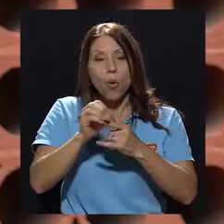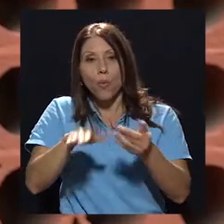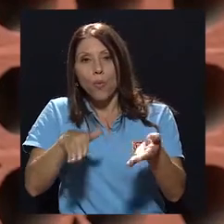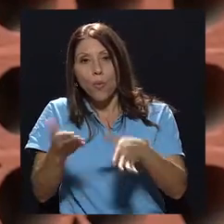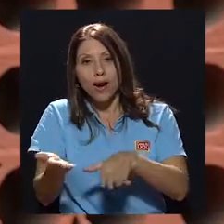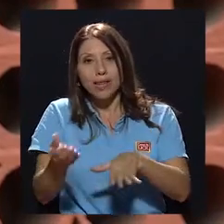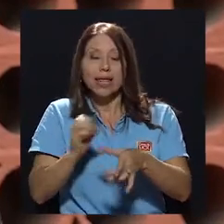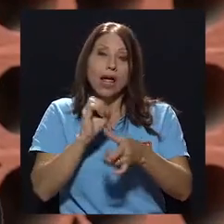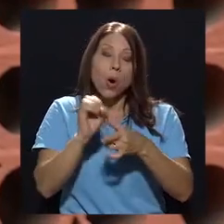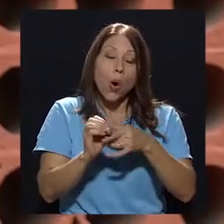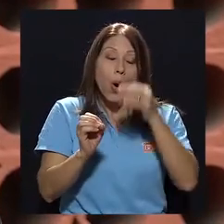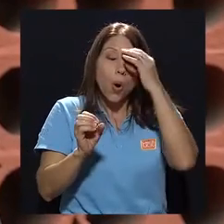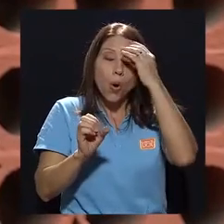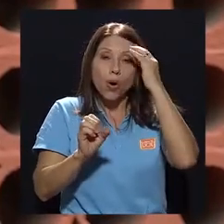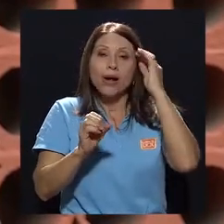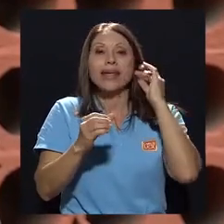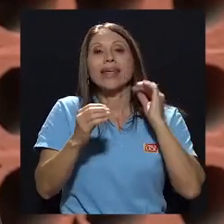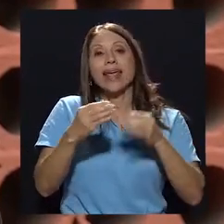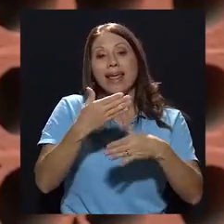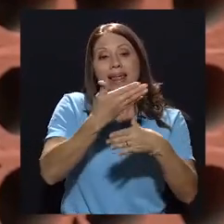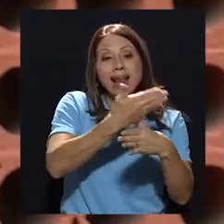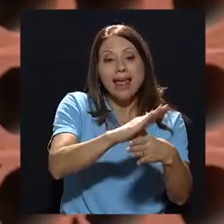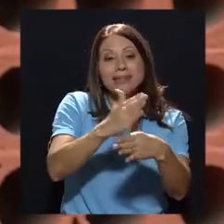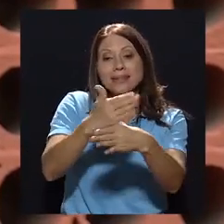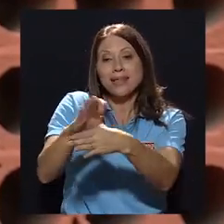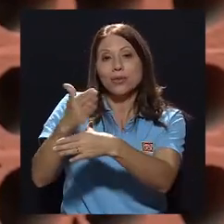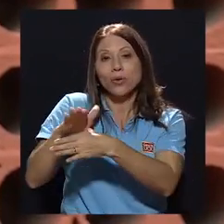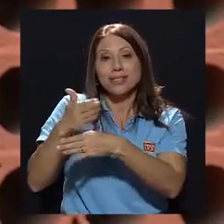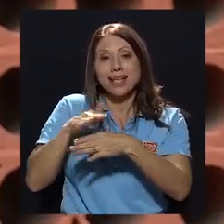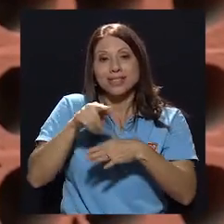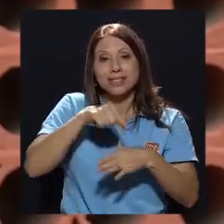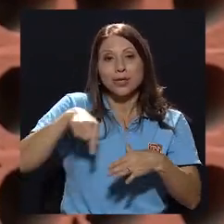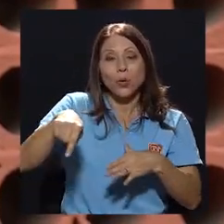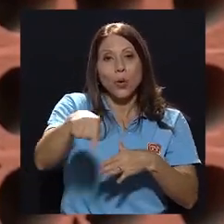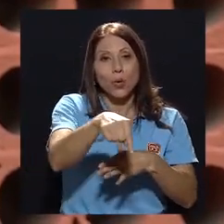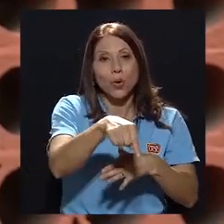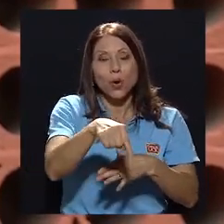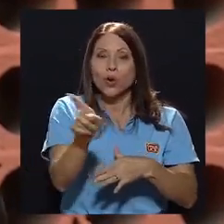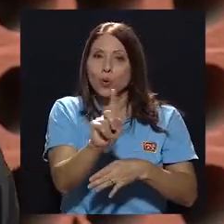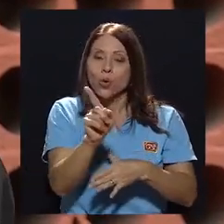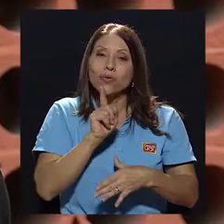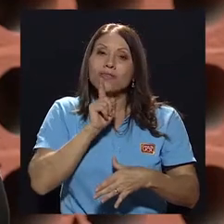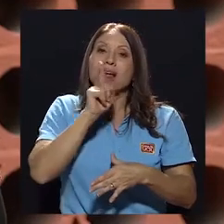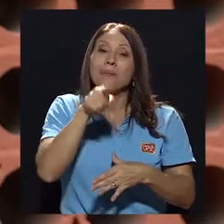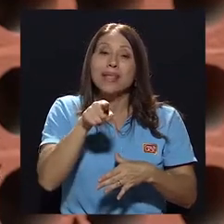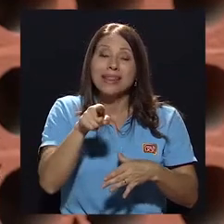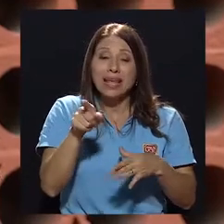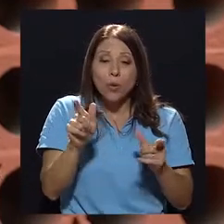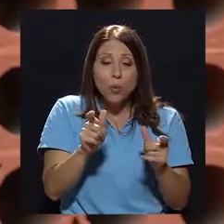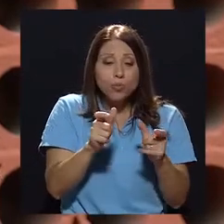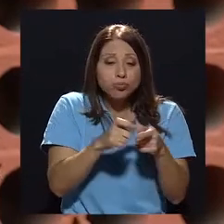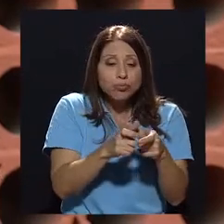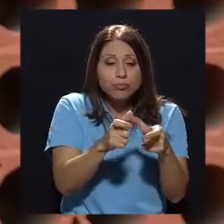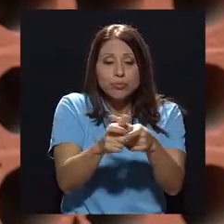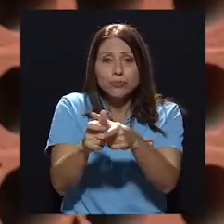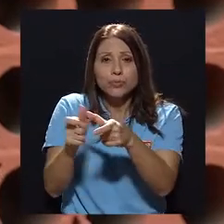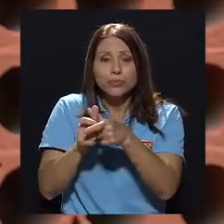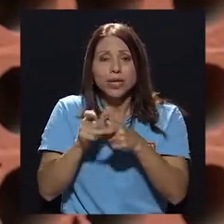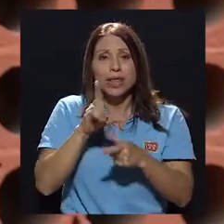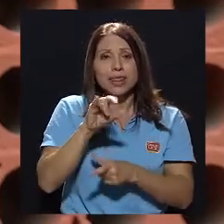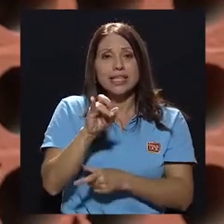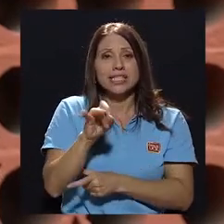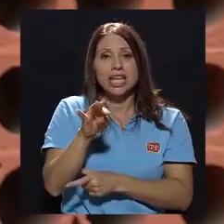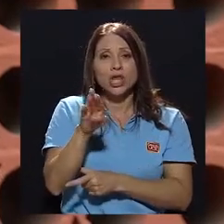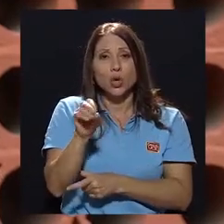o de que la sectorización, digamos que divide al cantón, sino que realmente, los distritos, por ejemplo, muchas veces son sectores,